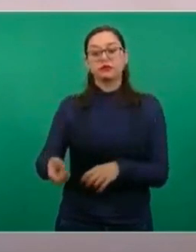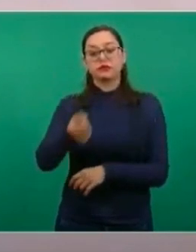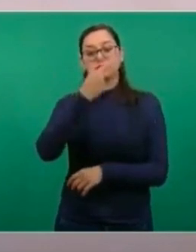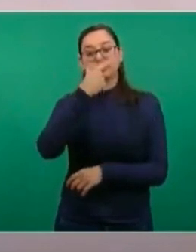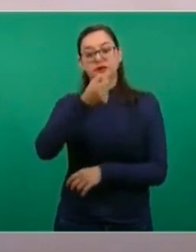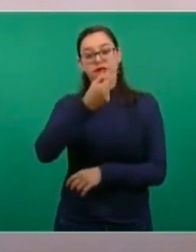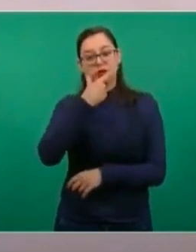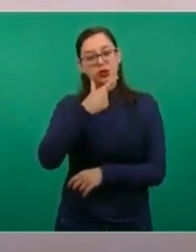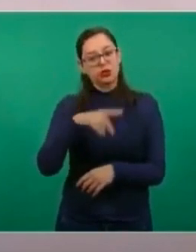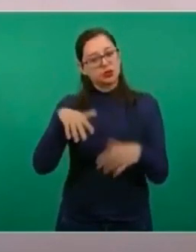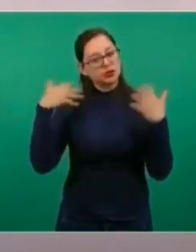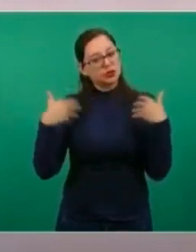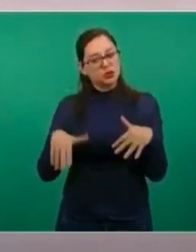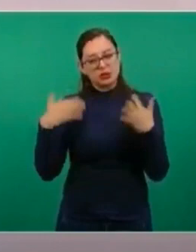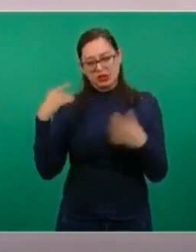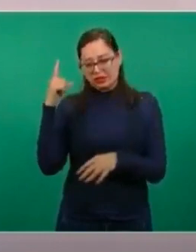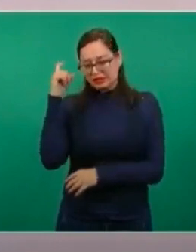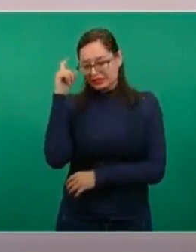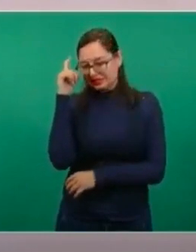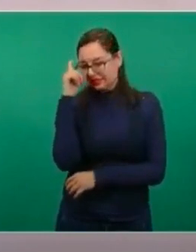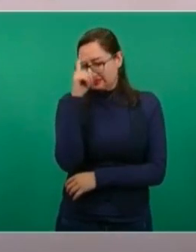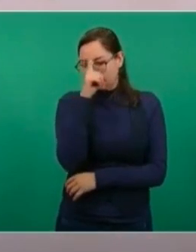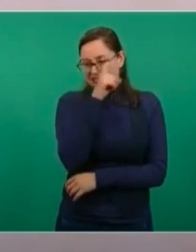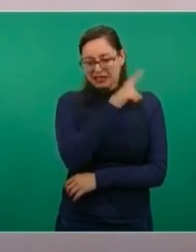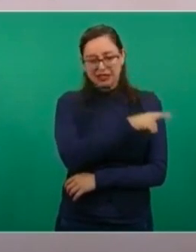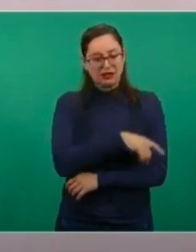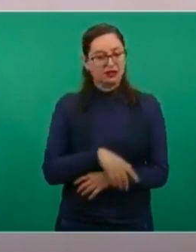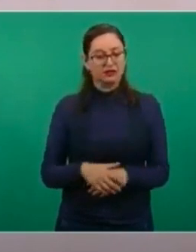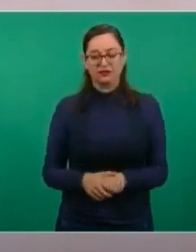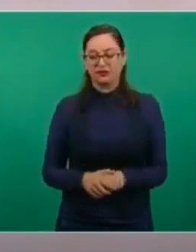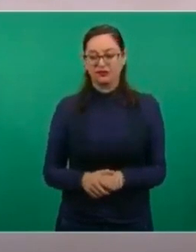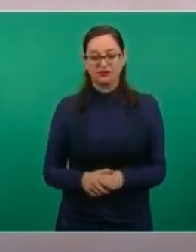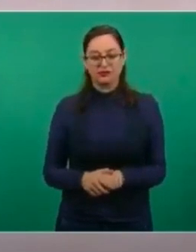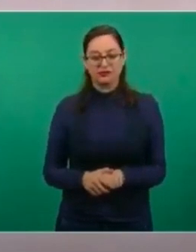Hemos batallado mucho porque